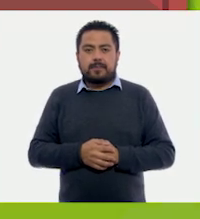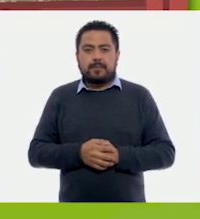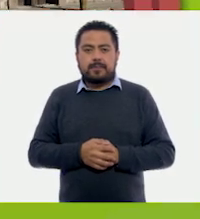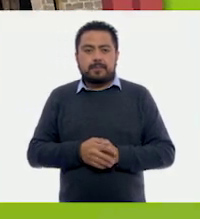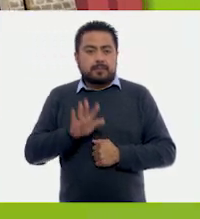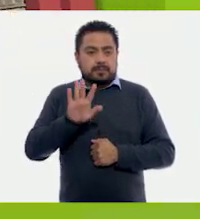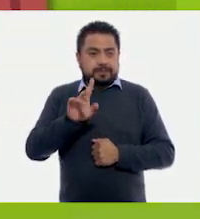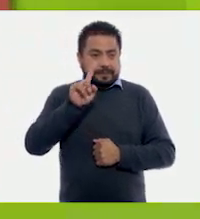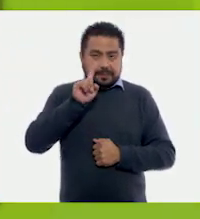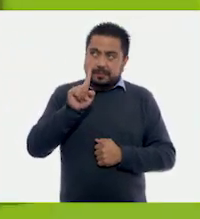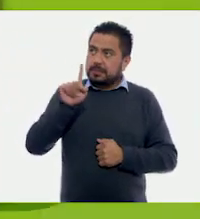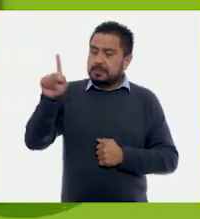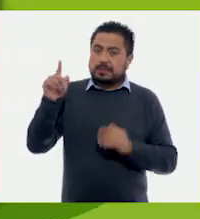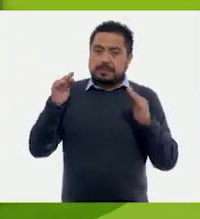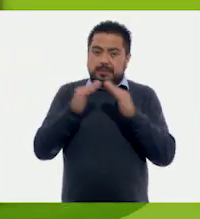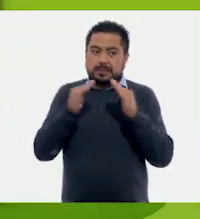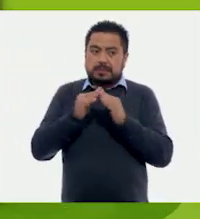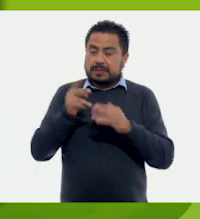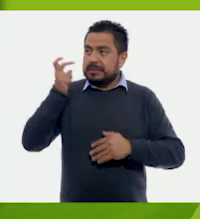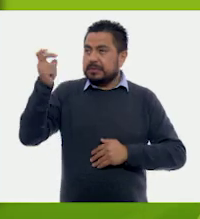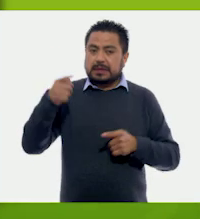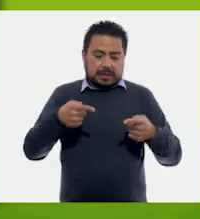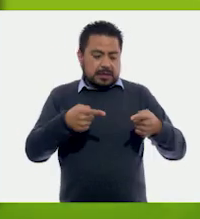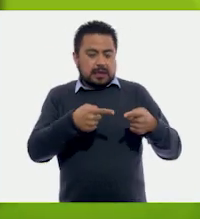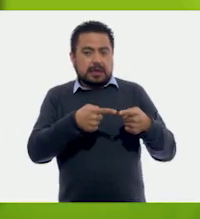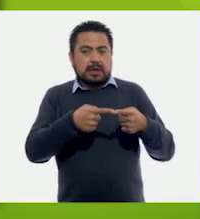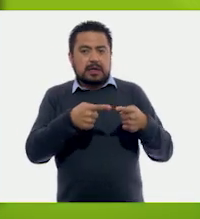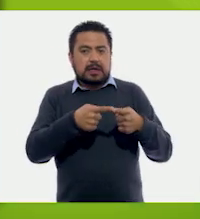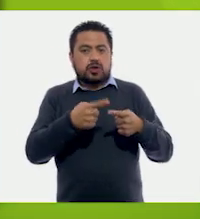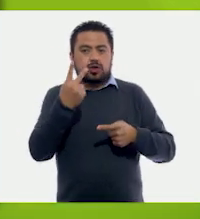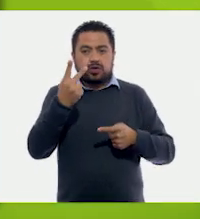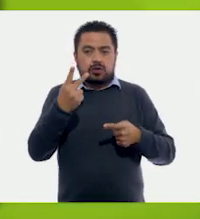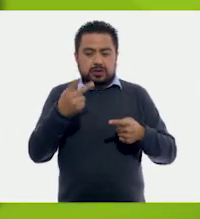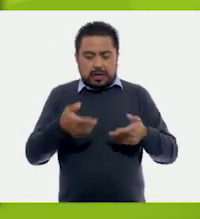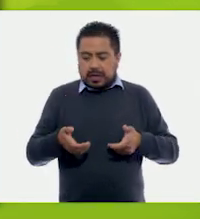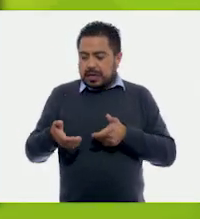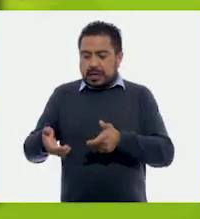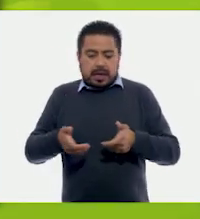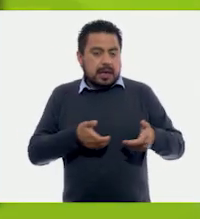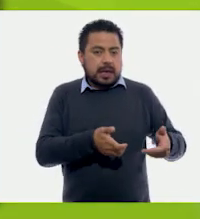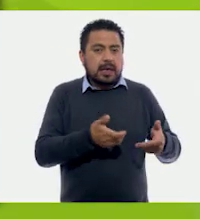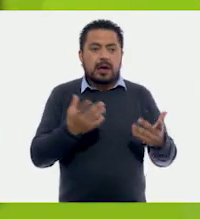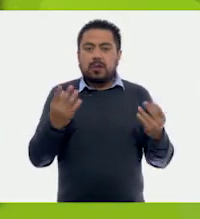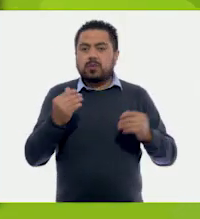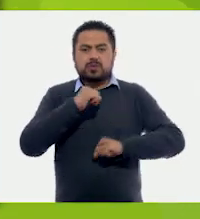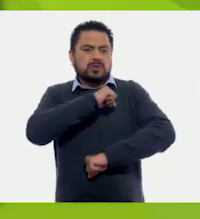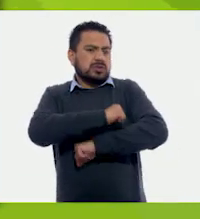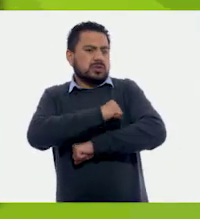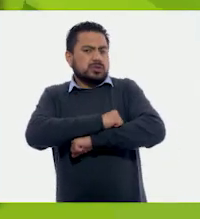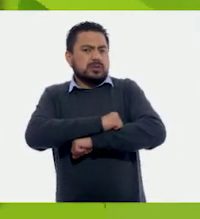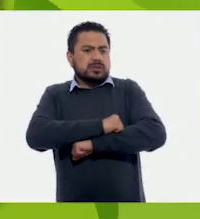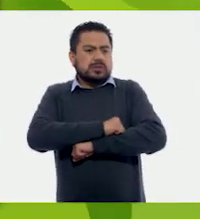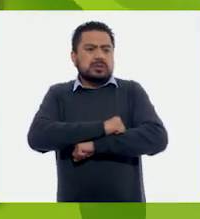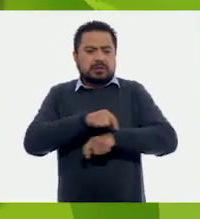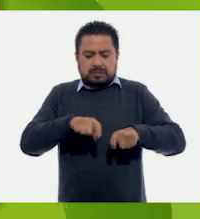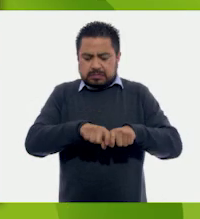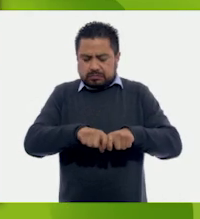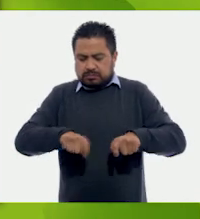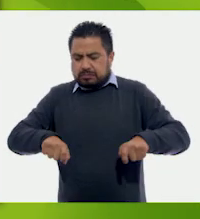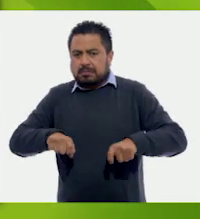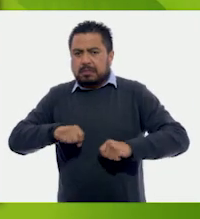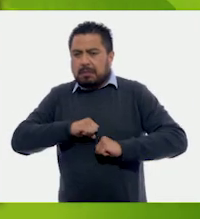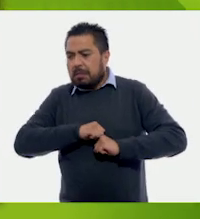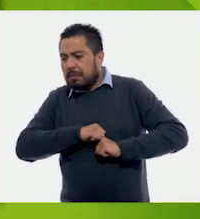Mira, Sohar, esta casa está en la esquina de dos calles. Tiene muchas ventanas y balcones con barandal